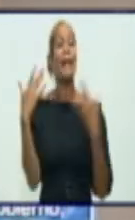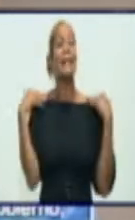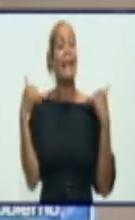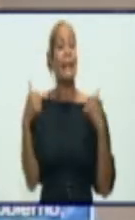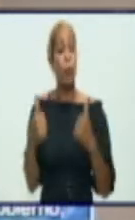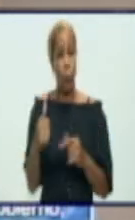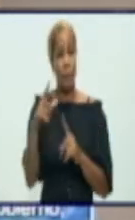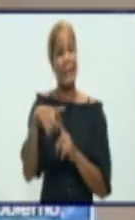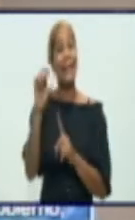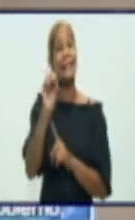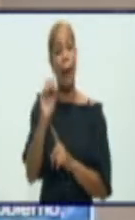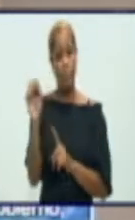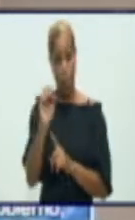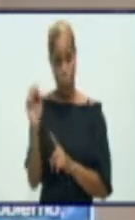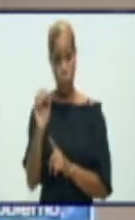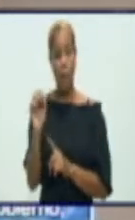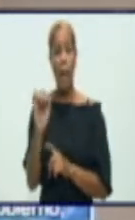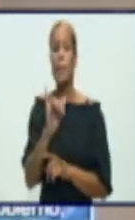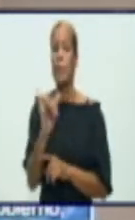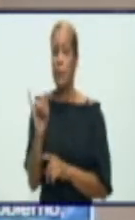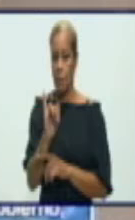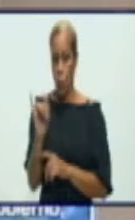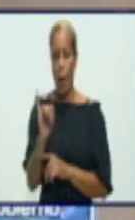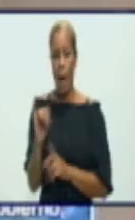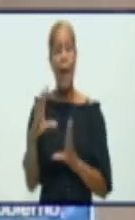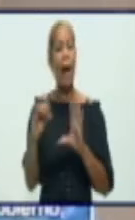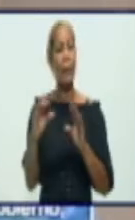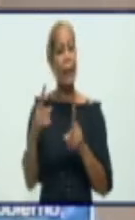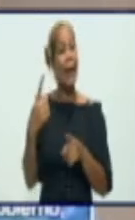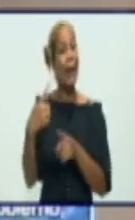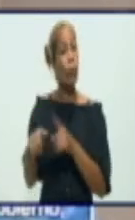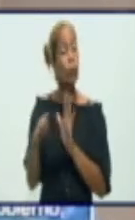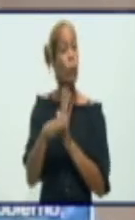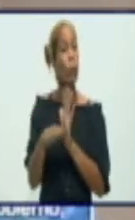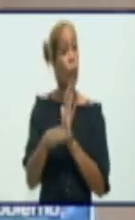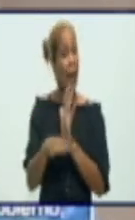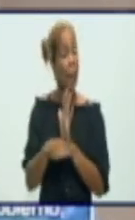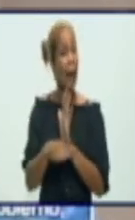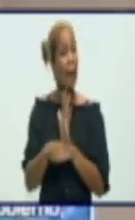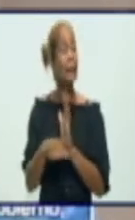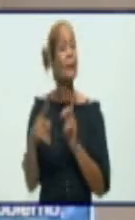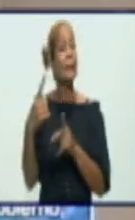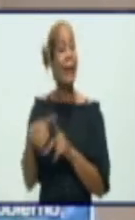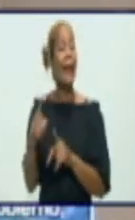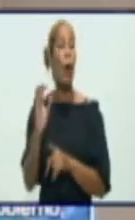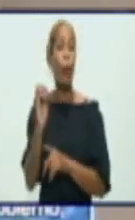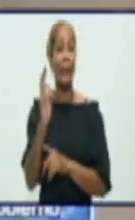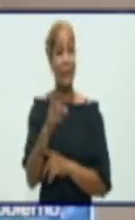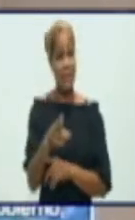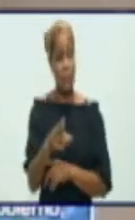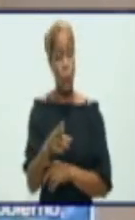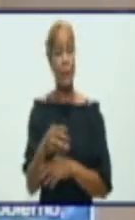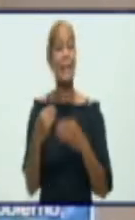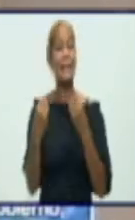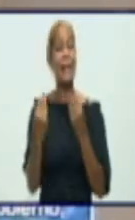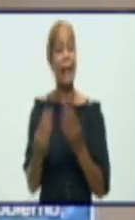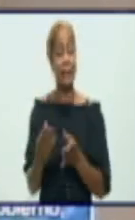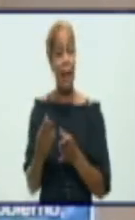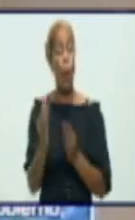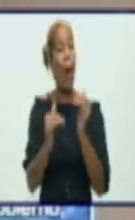La propia directora de salud mencionó las que son competencia del sector. Pero todo eso es posible, y unir, si hay mayor responsabilidad